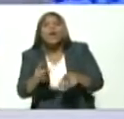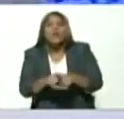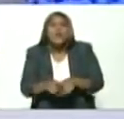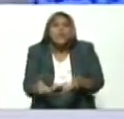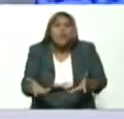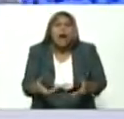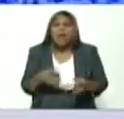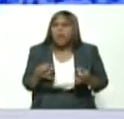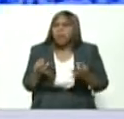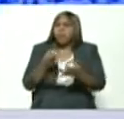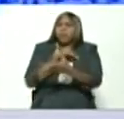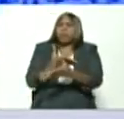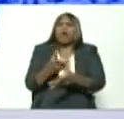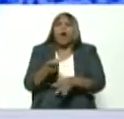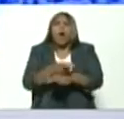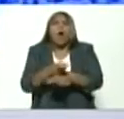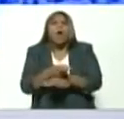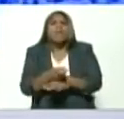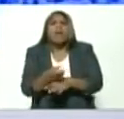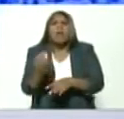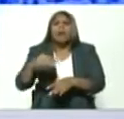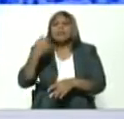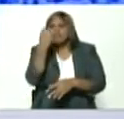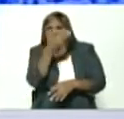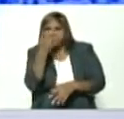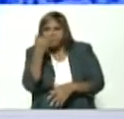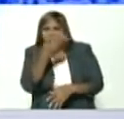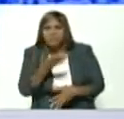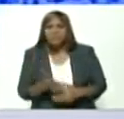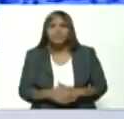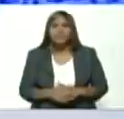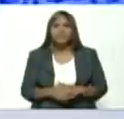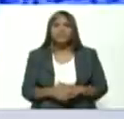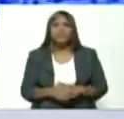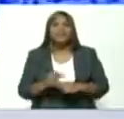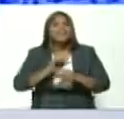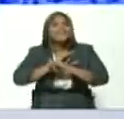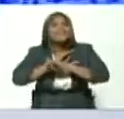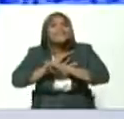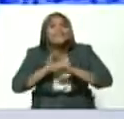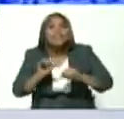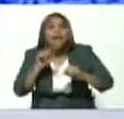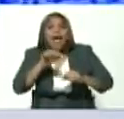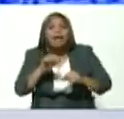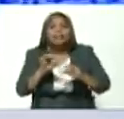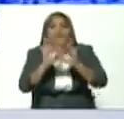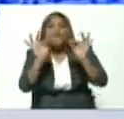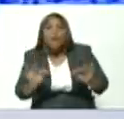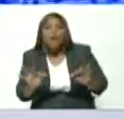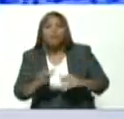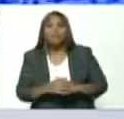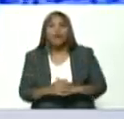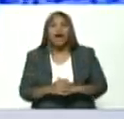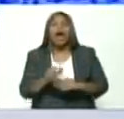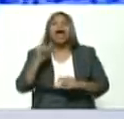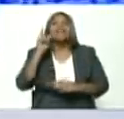un gobierno más de la burguesía y hay que romper ese esquema y hay que construir